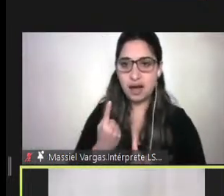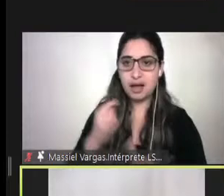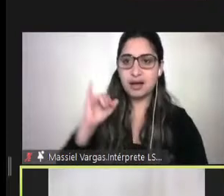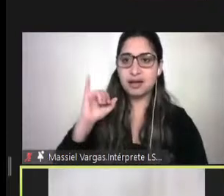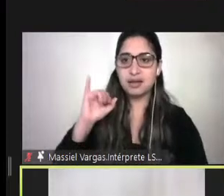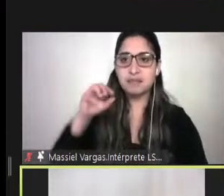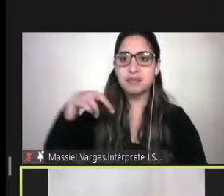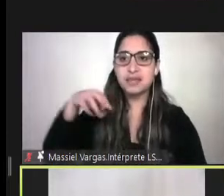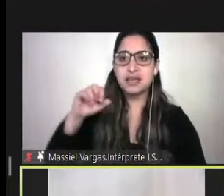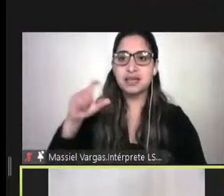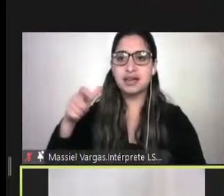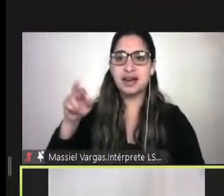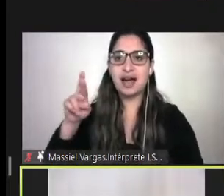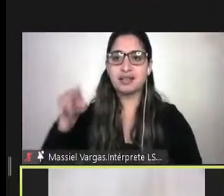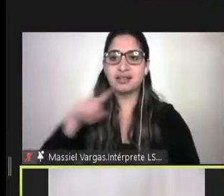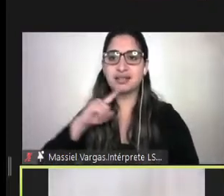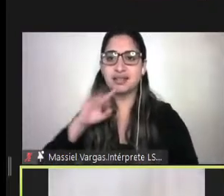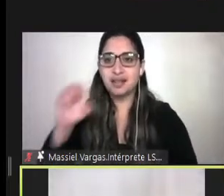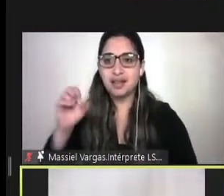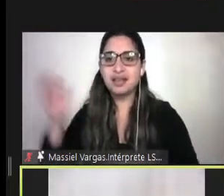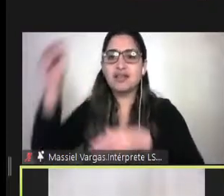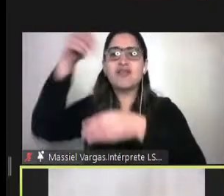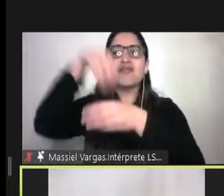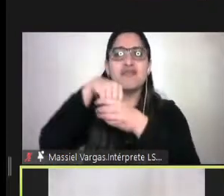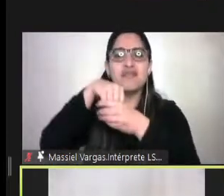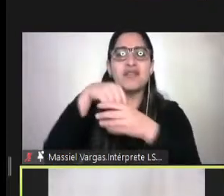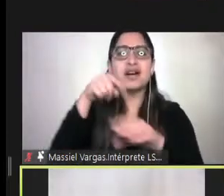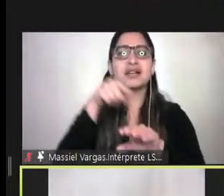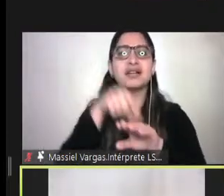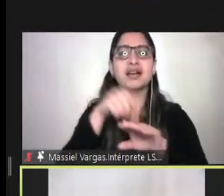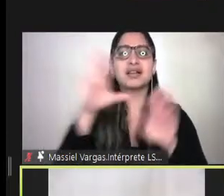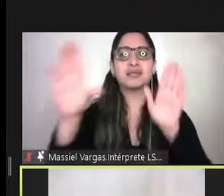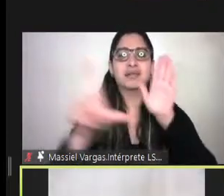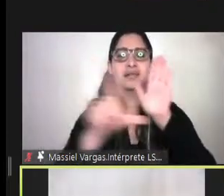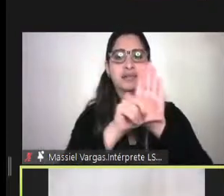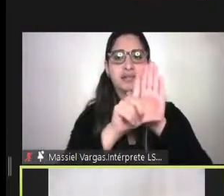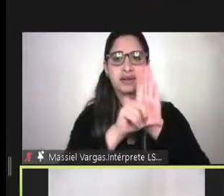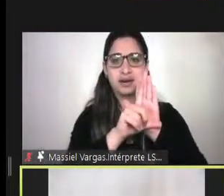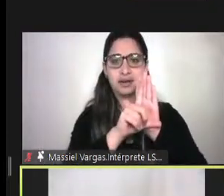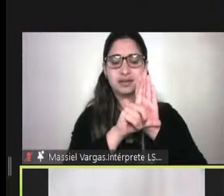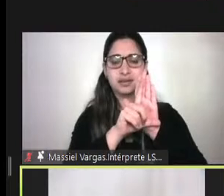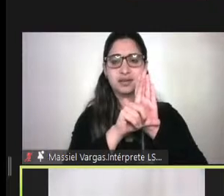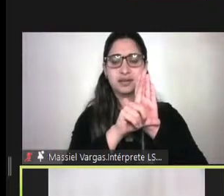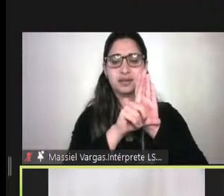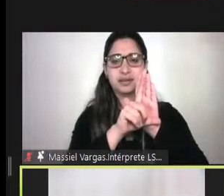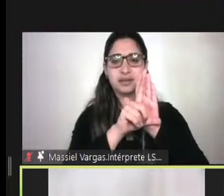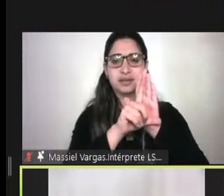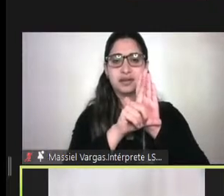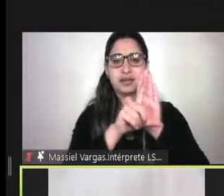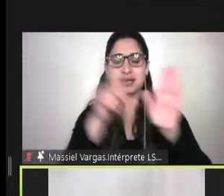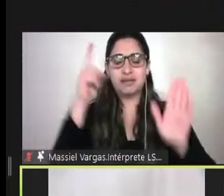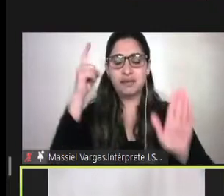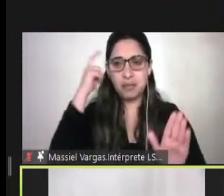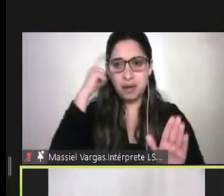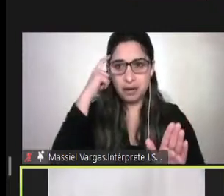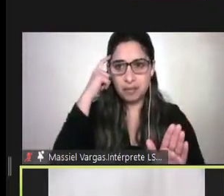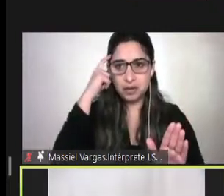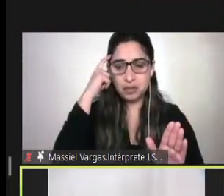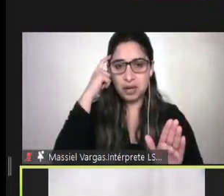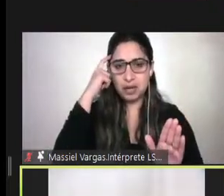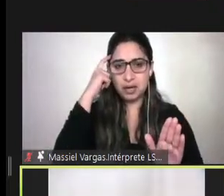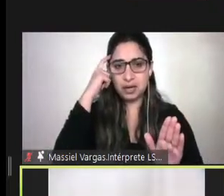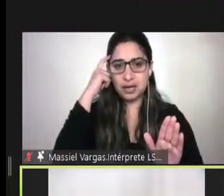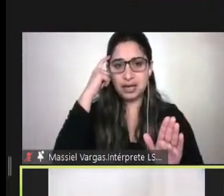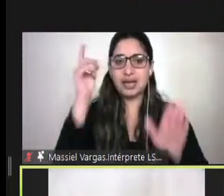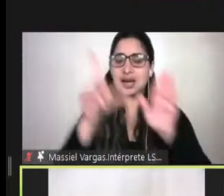este país y van a ser parte constitutiva de las leyes que lo rigen entonces vamos a tomar como referencia ya la